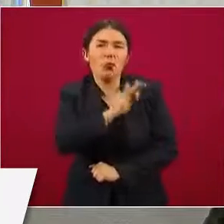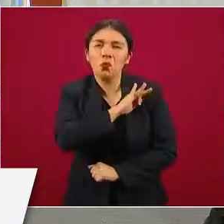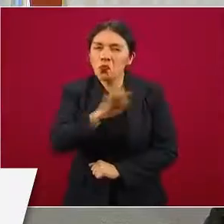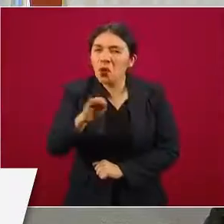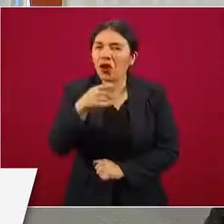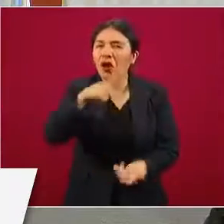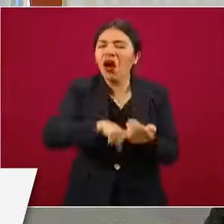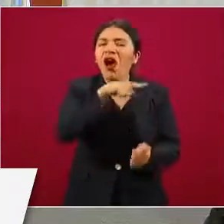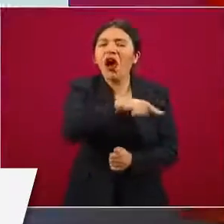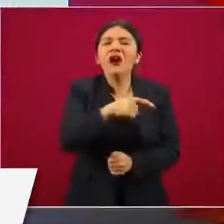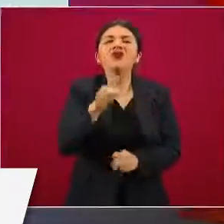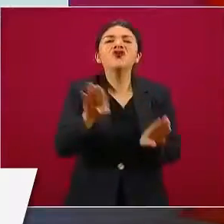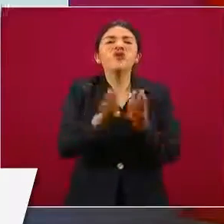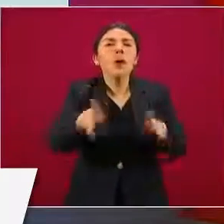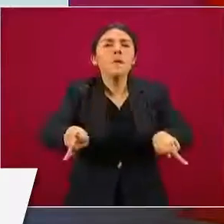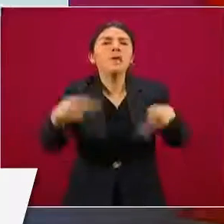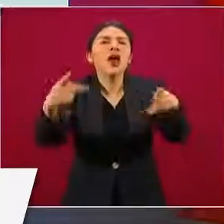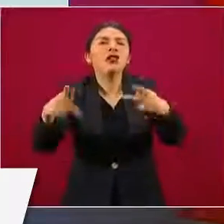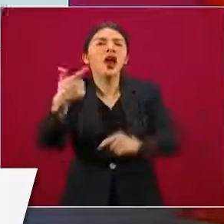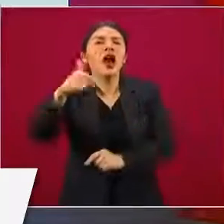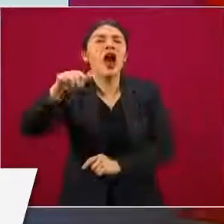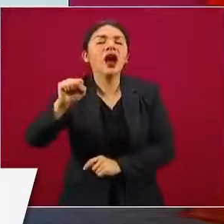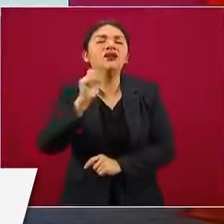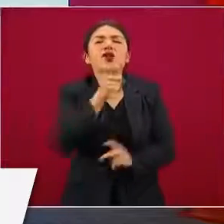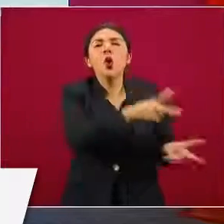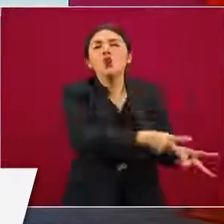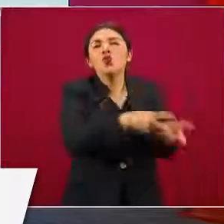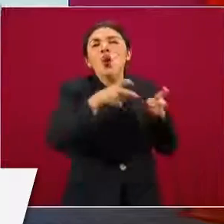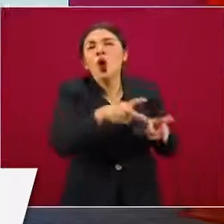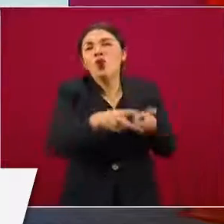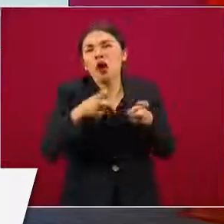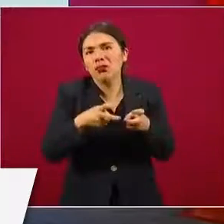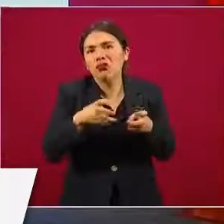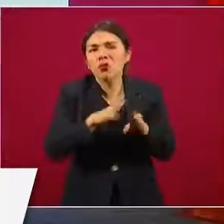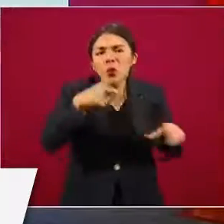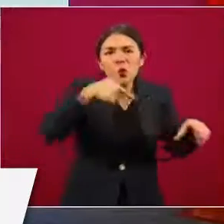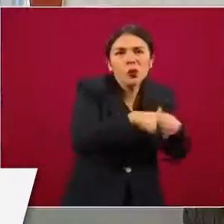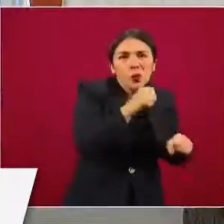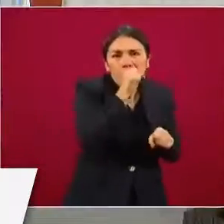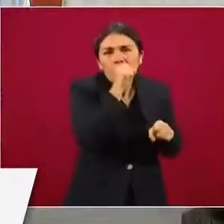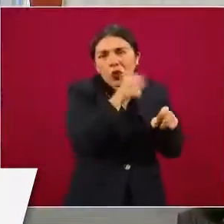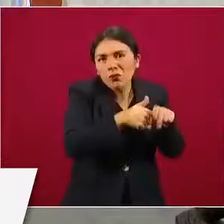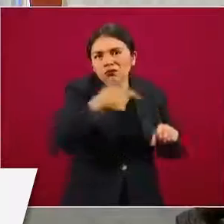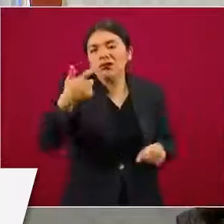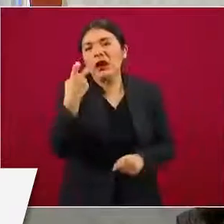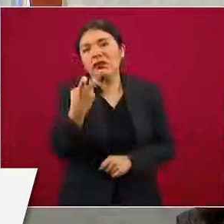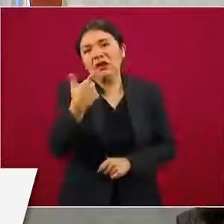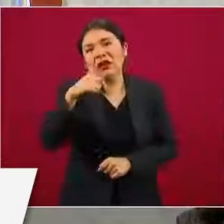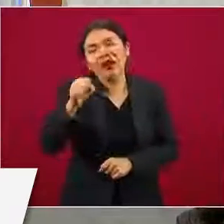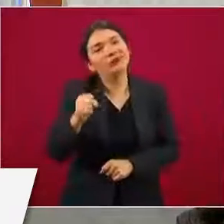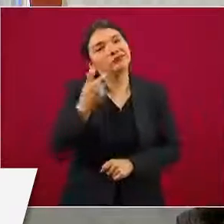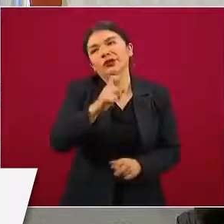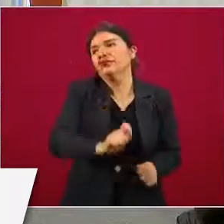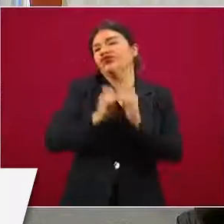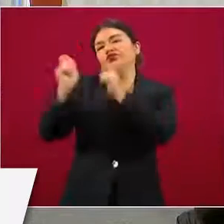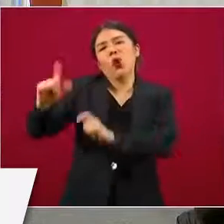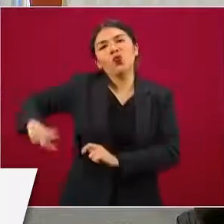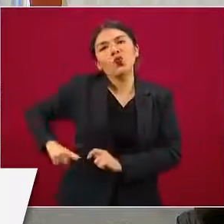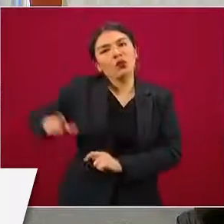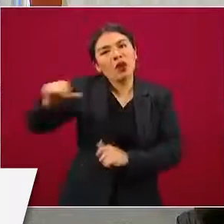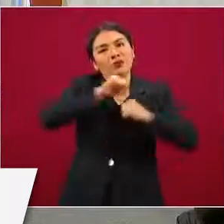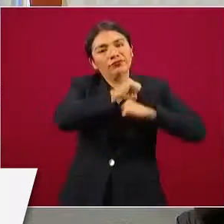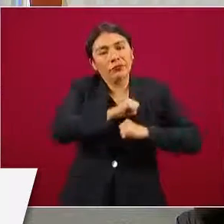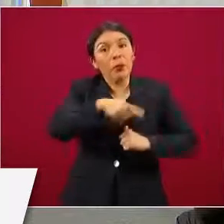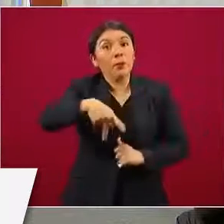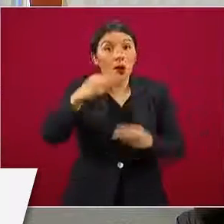estaban vendiendo gas robado o huachigás. Entonces, ya eso pasa a otras áreas de gobierno, pero